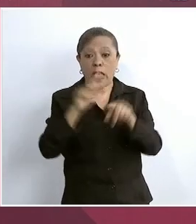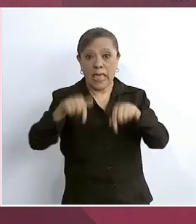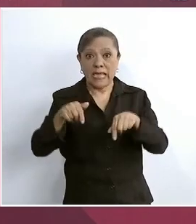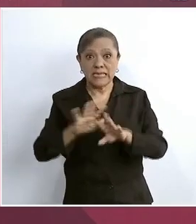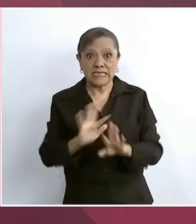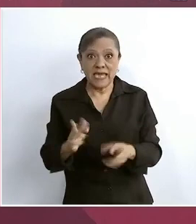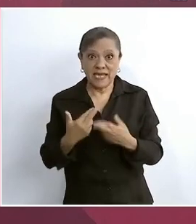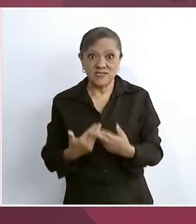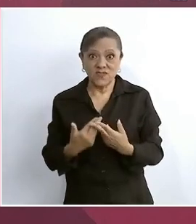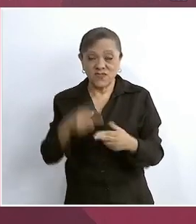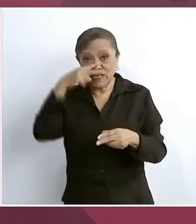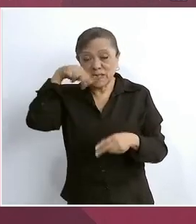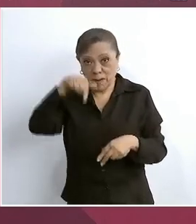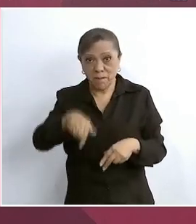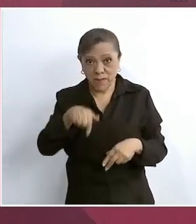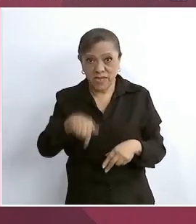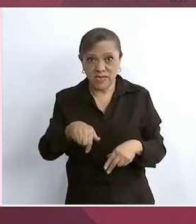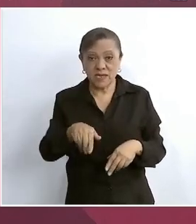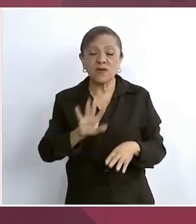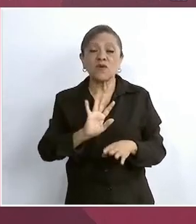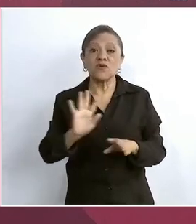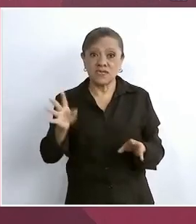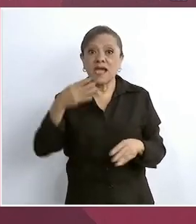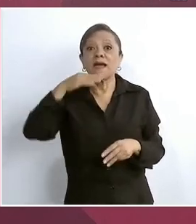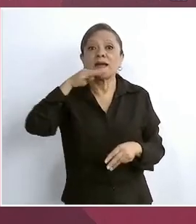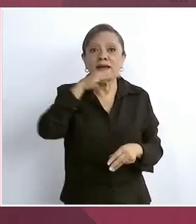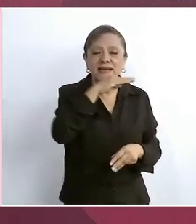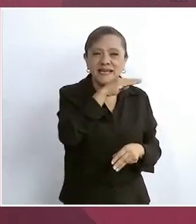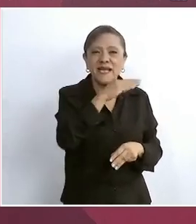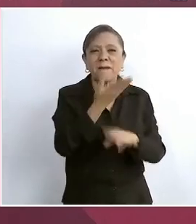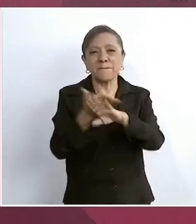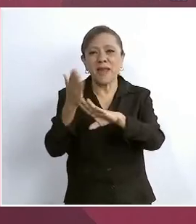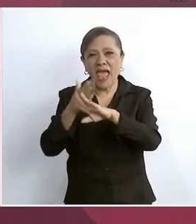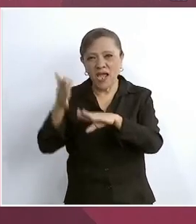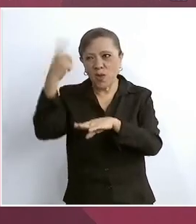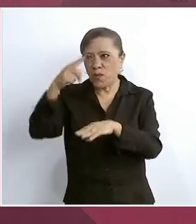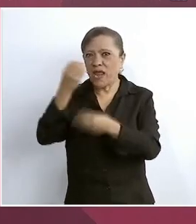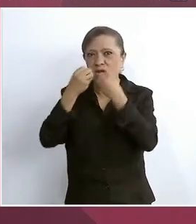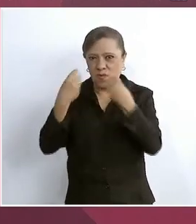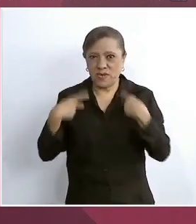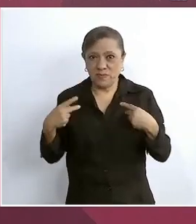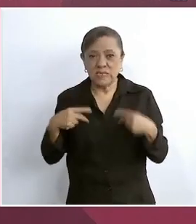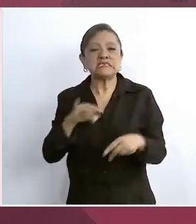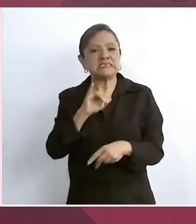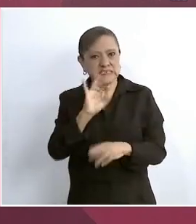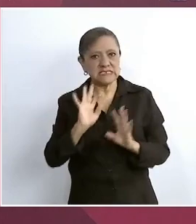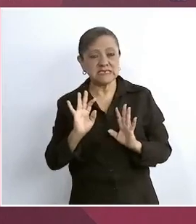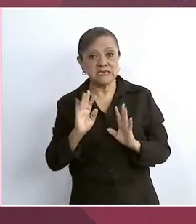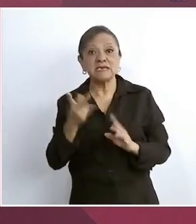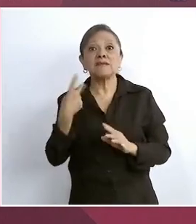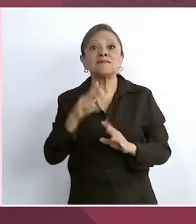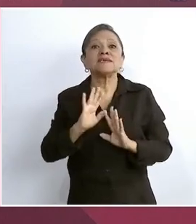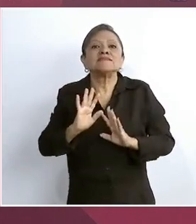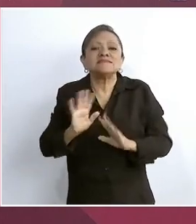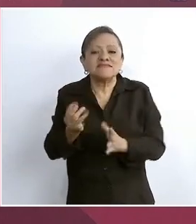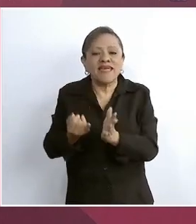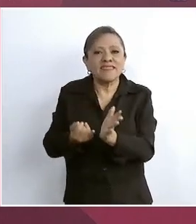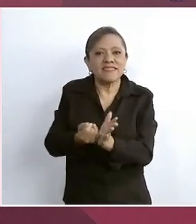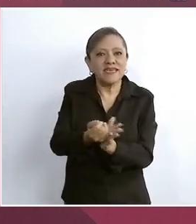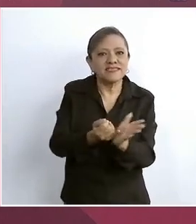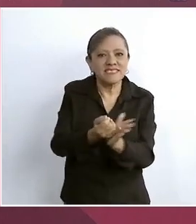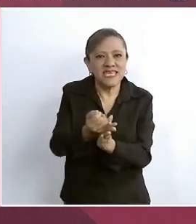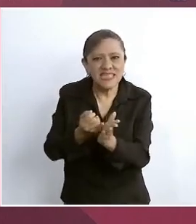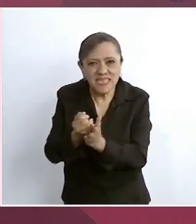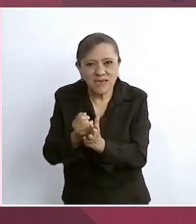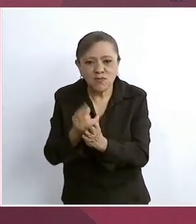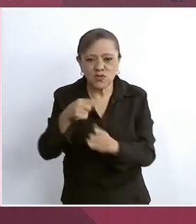somos autosuficientes y hemos decidido que vamos a seguir apoyando